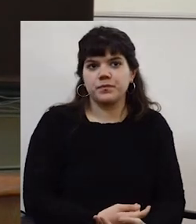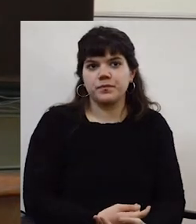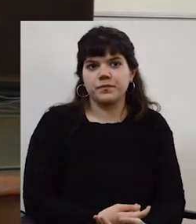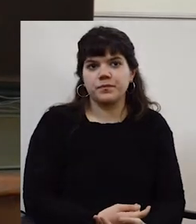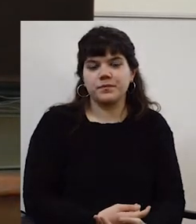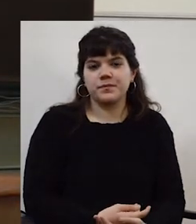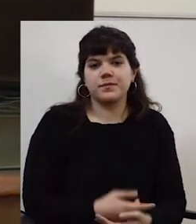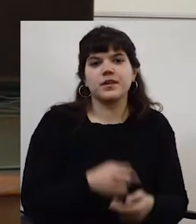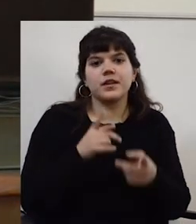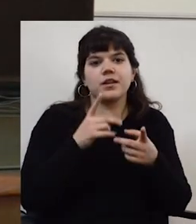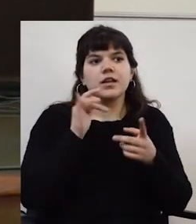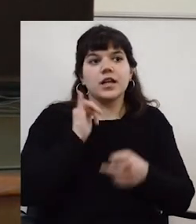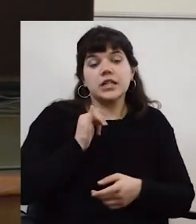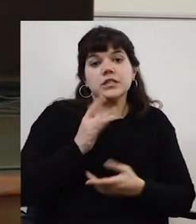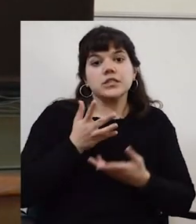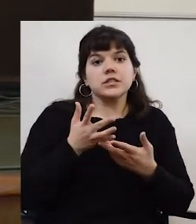Sí, a ver,